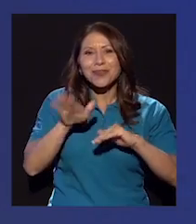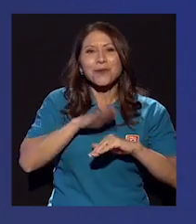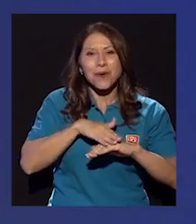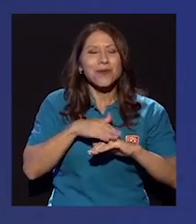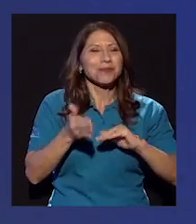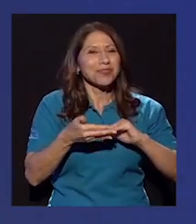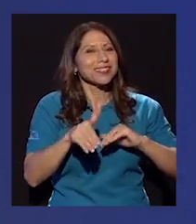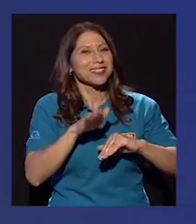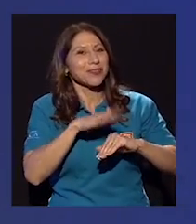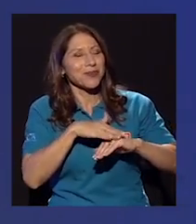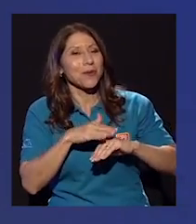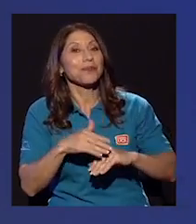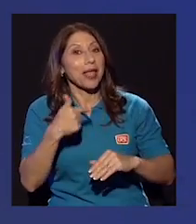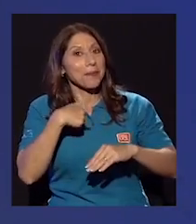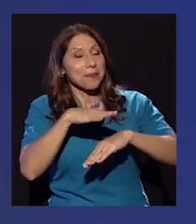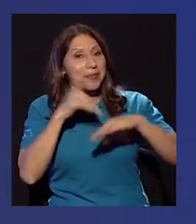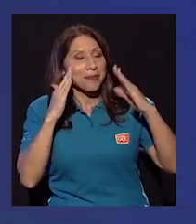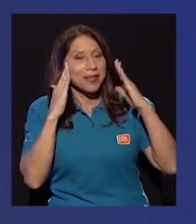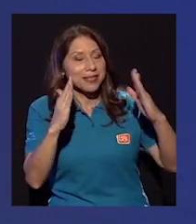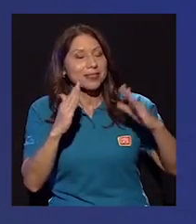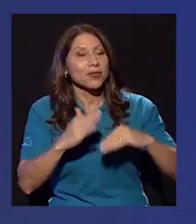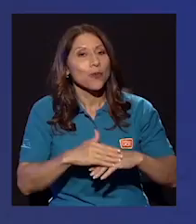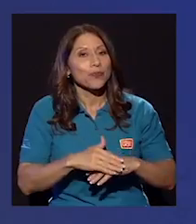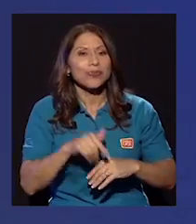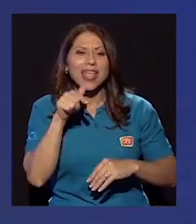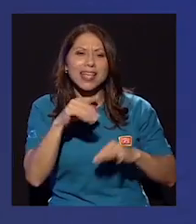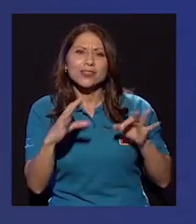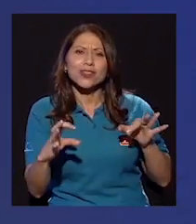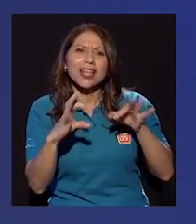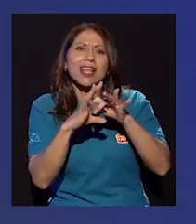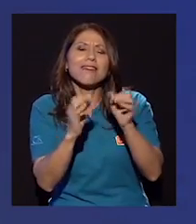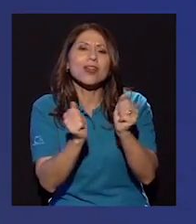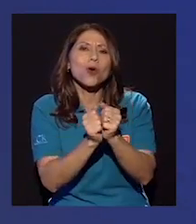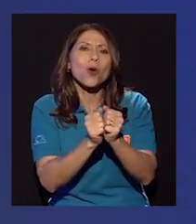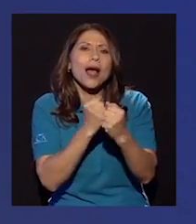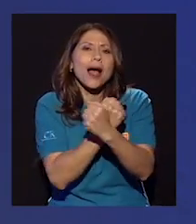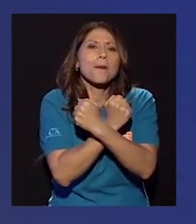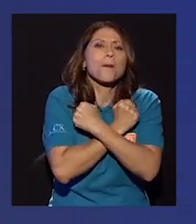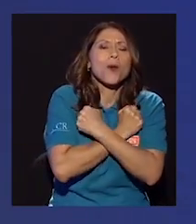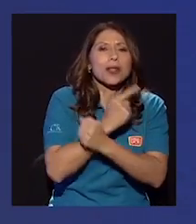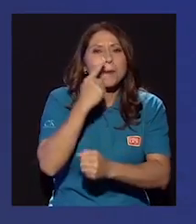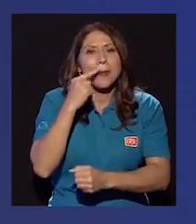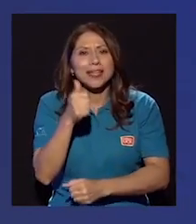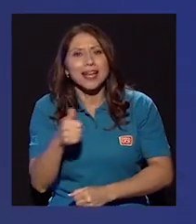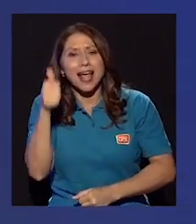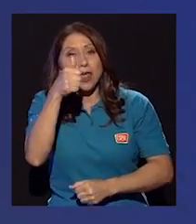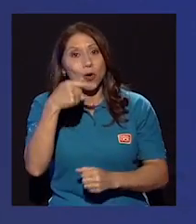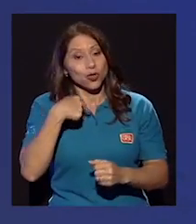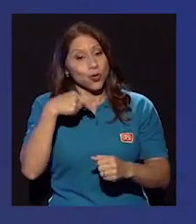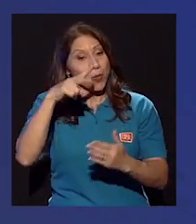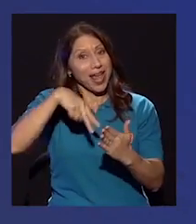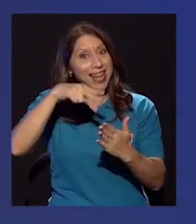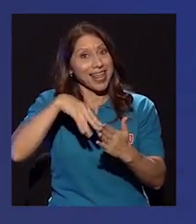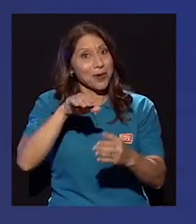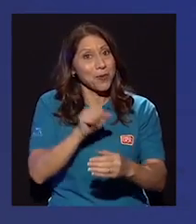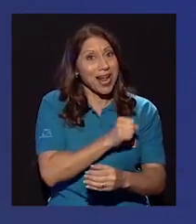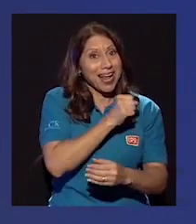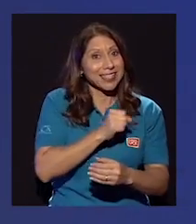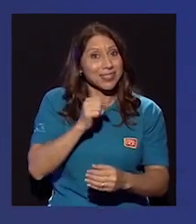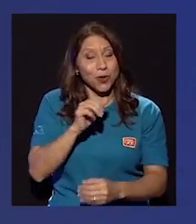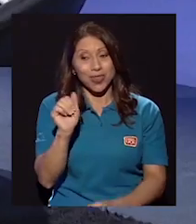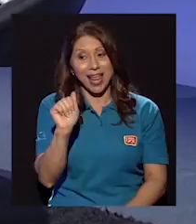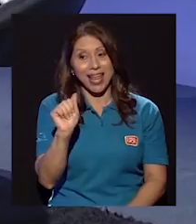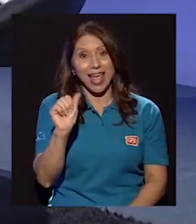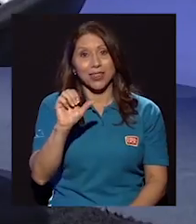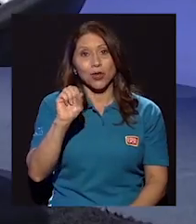Pues bueno, a mí me llama mucho la atención cómo esto tiene que ver con amor y patriarcado y voy a leer un cachito de una canción de Alejandro Sanz